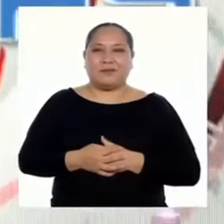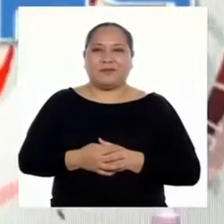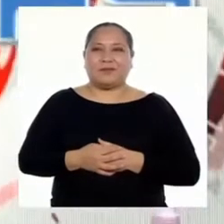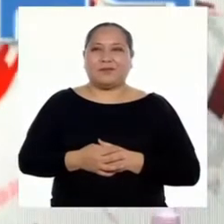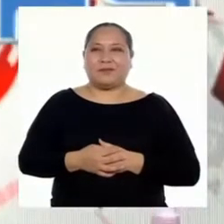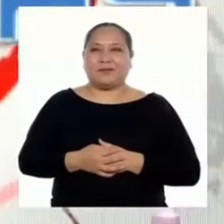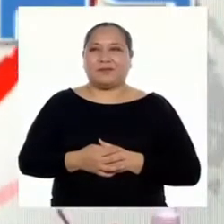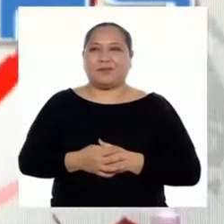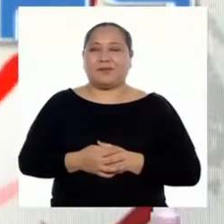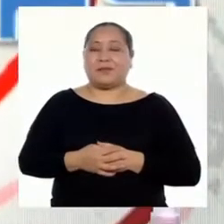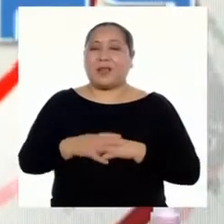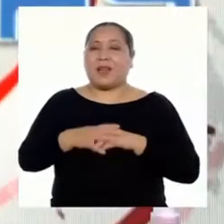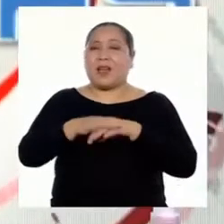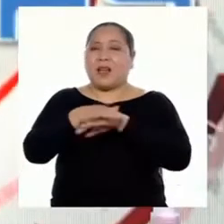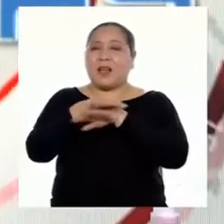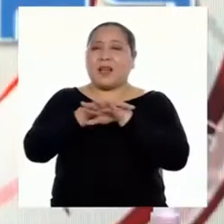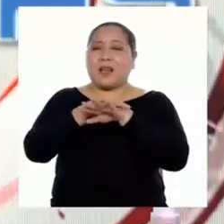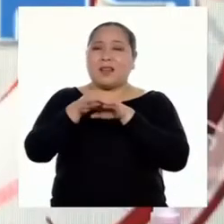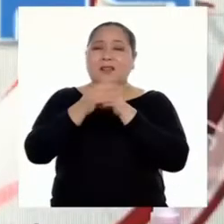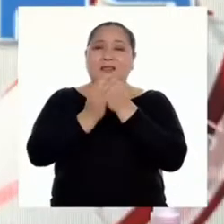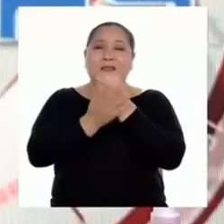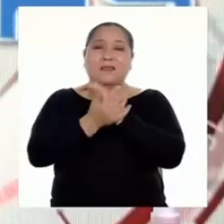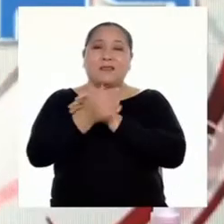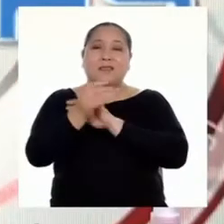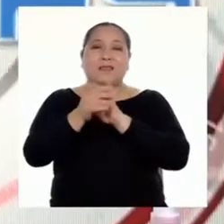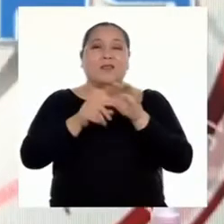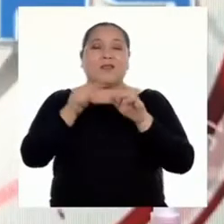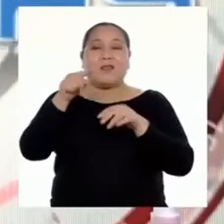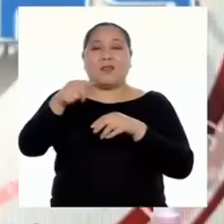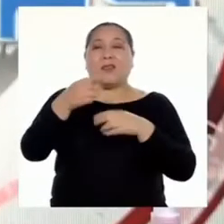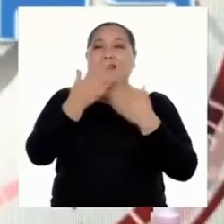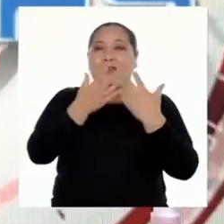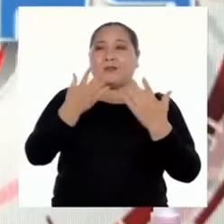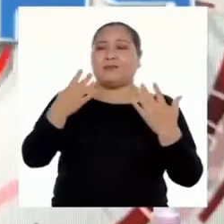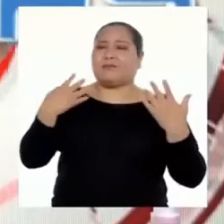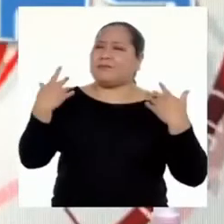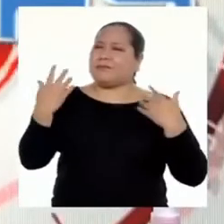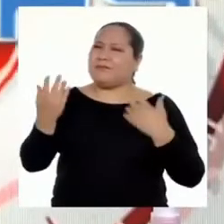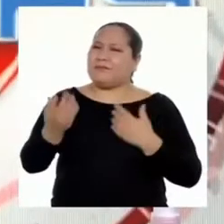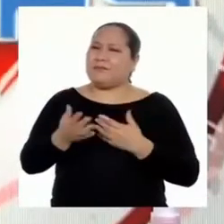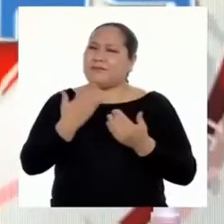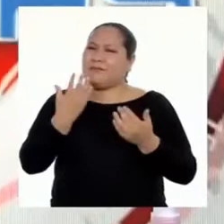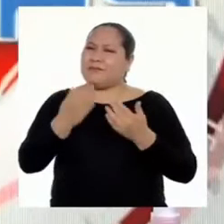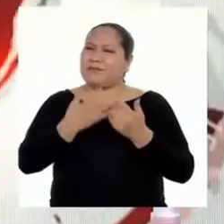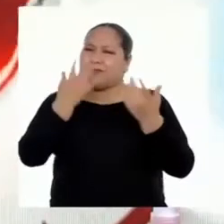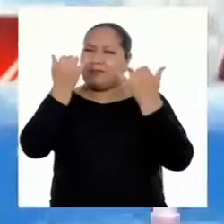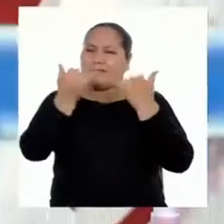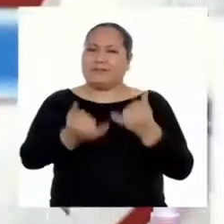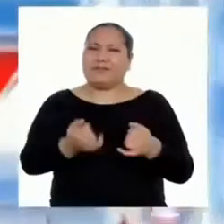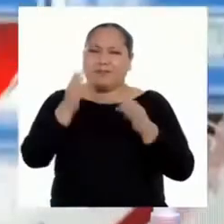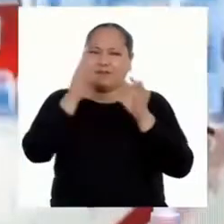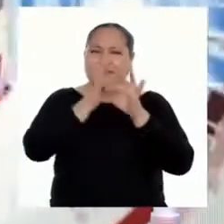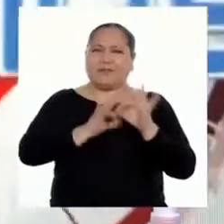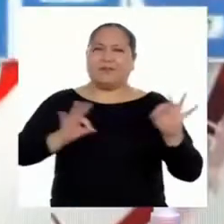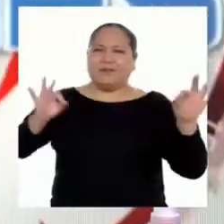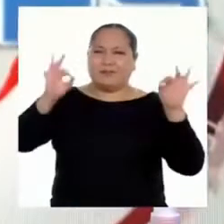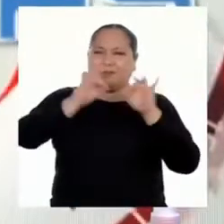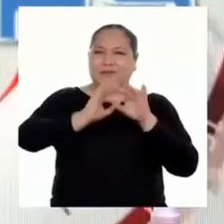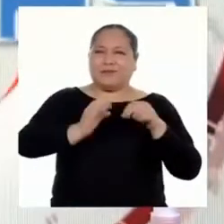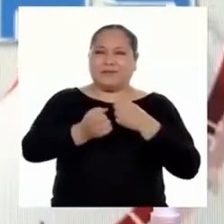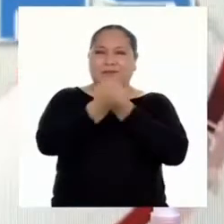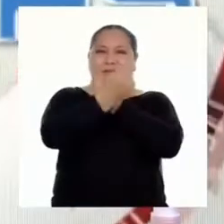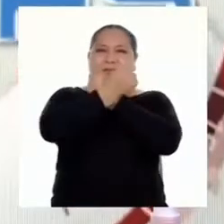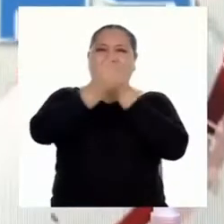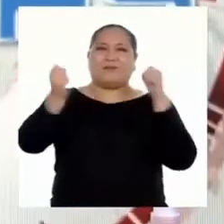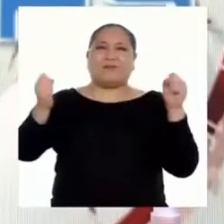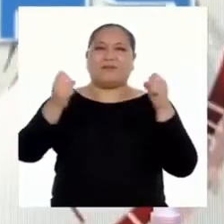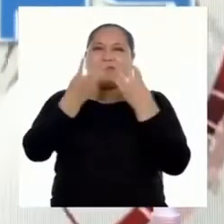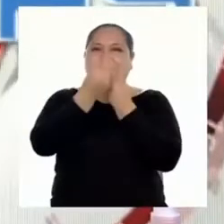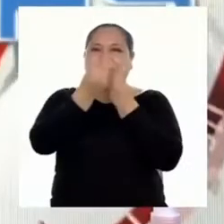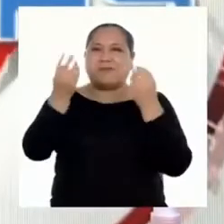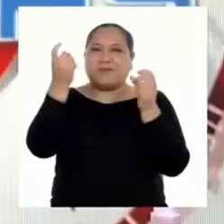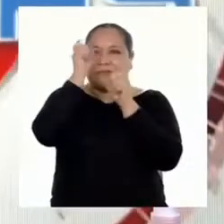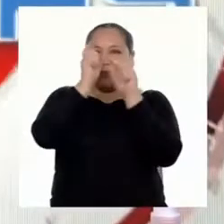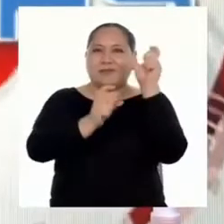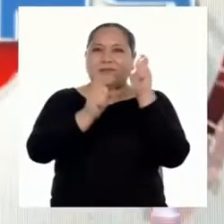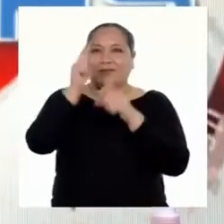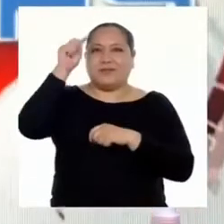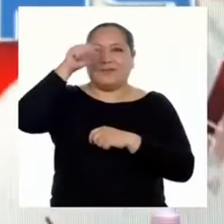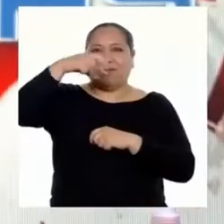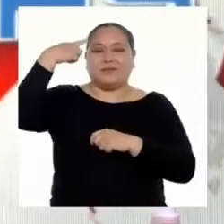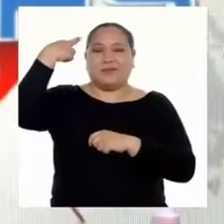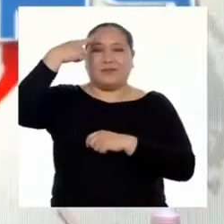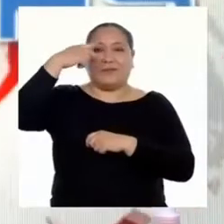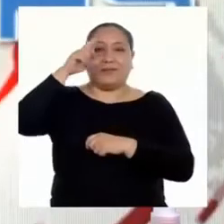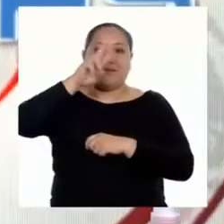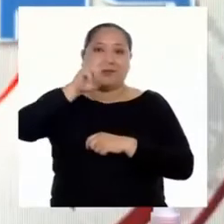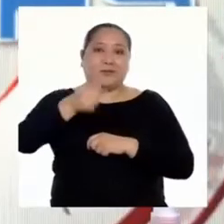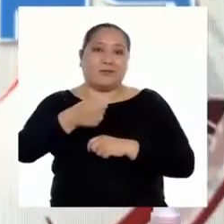A lavarse las manos, un gesto tan simple hoy, es clave para la supervivencia de millones de personas. Por eso,